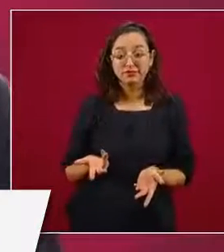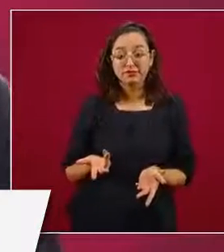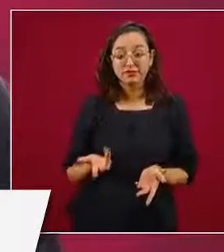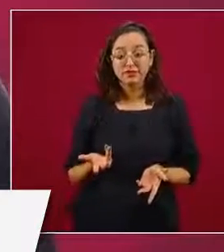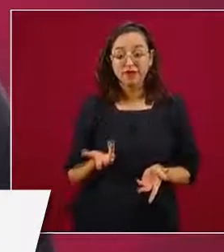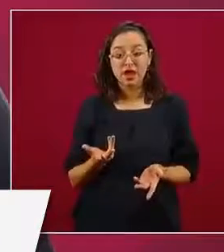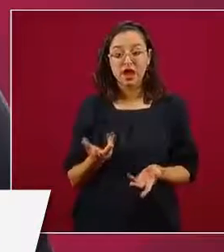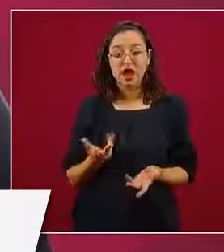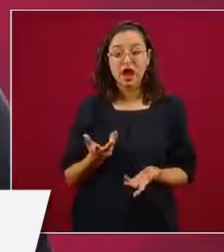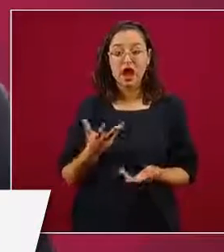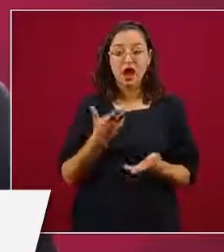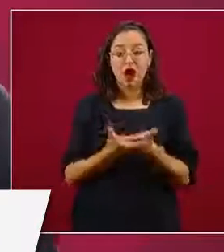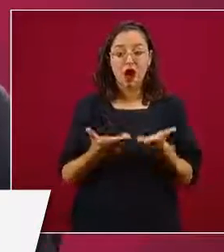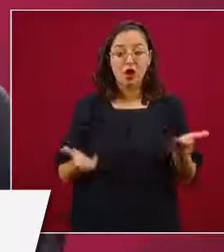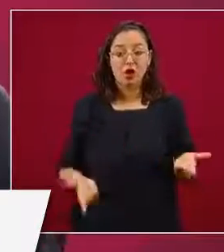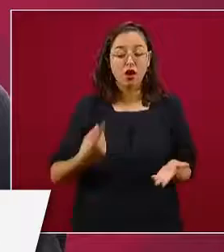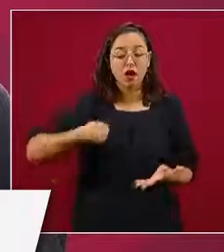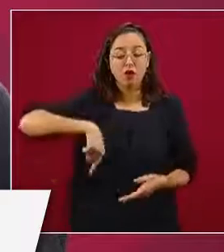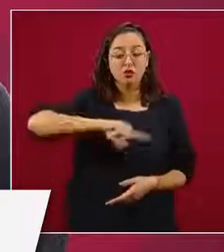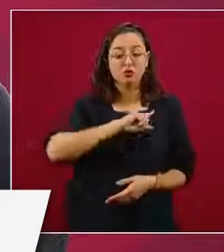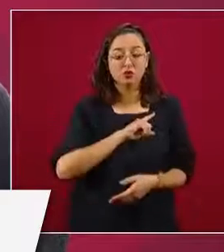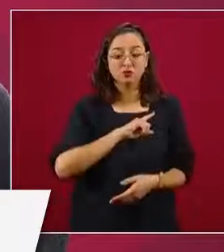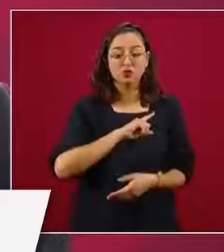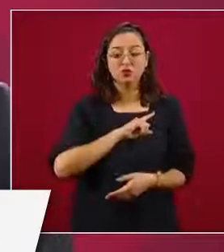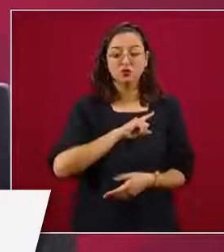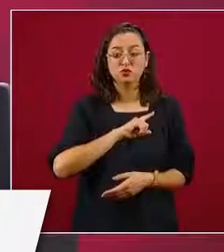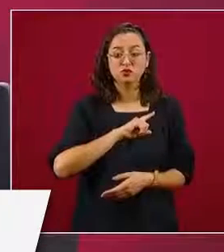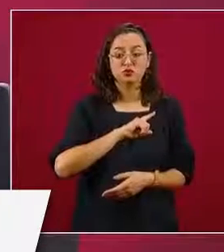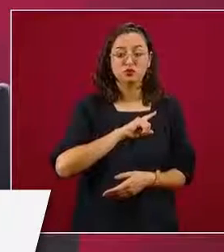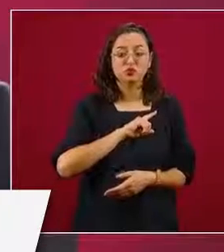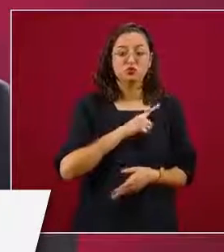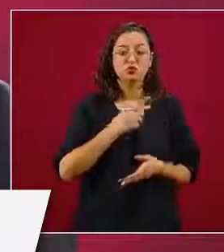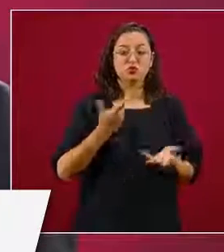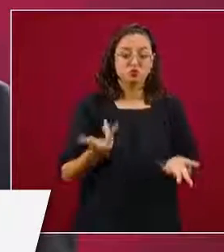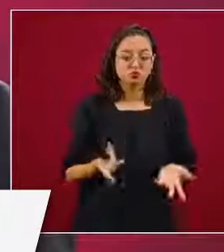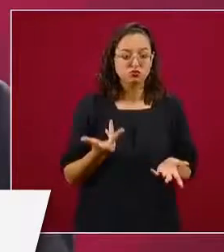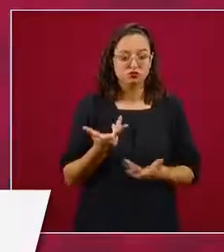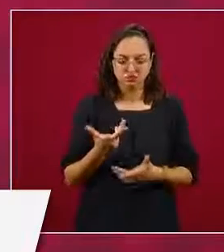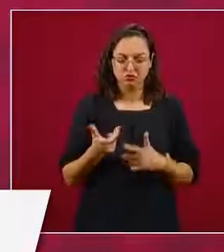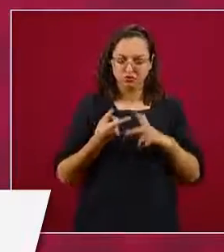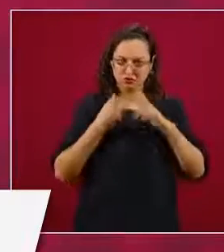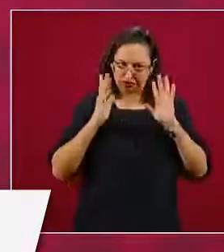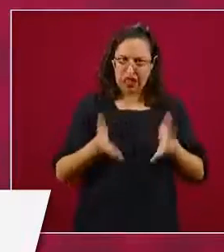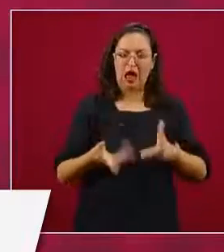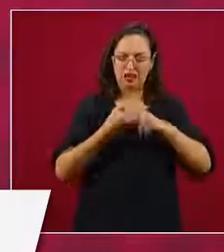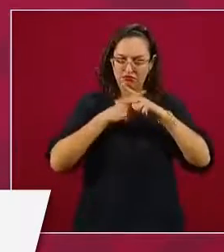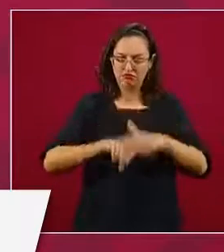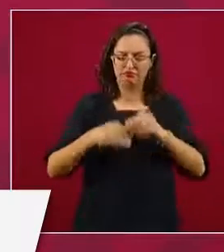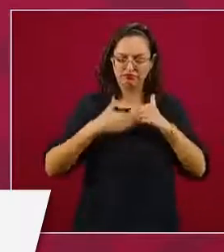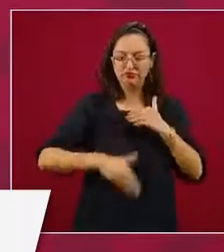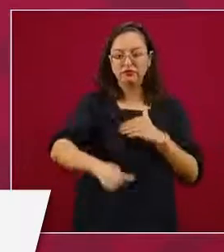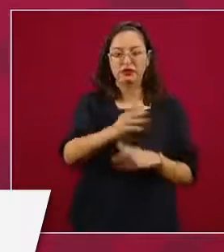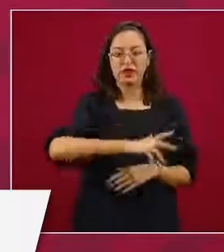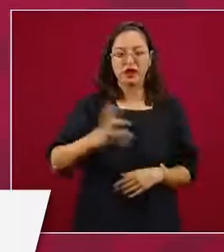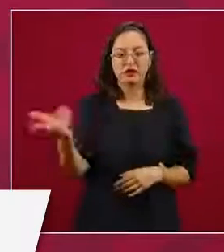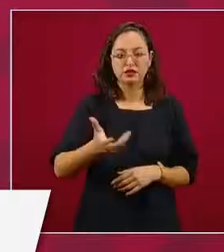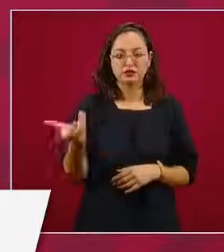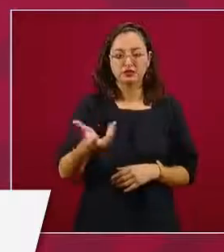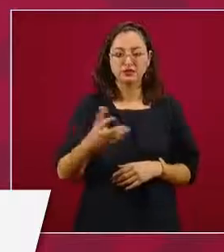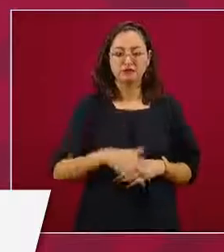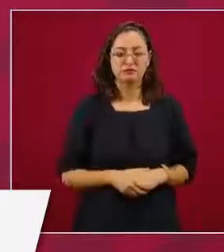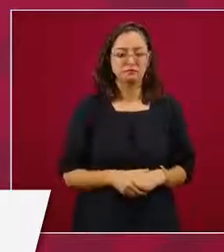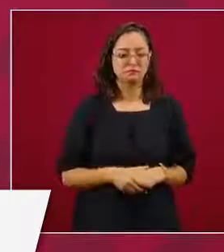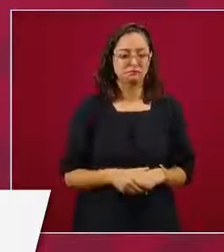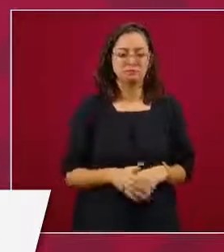estamos aplicando, no